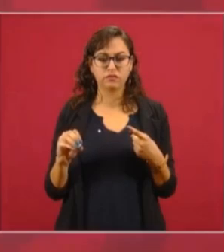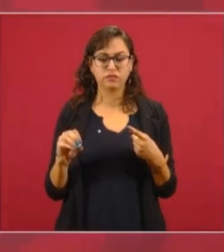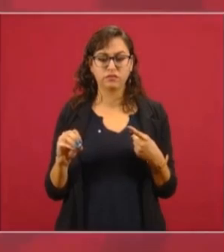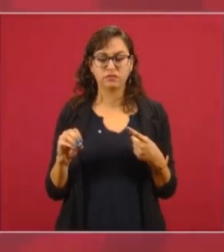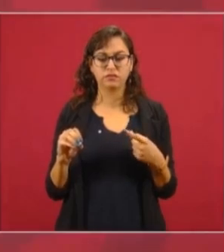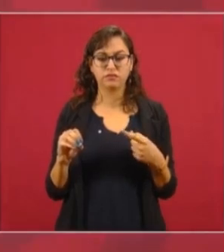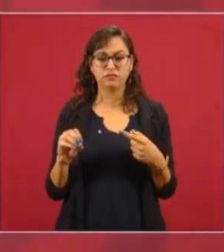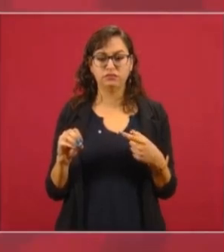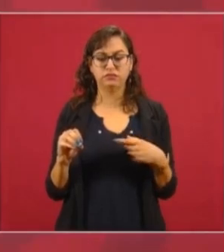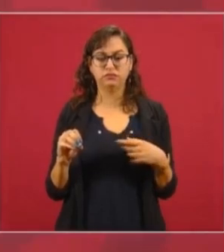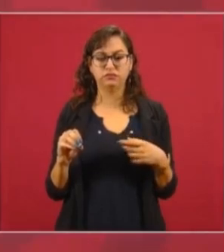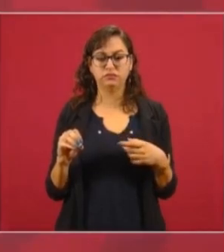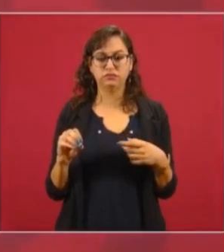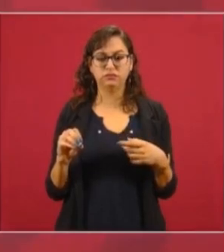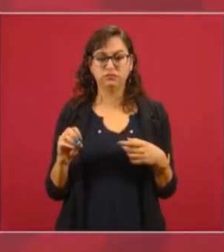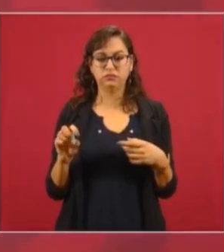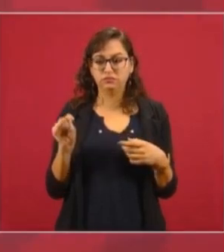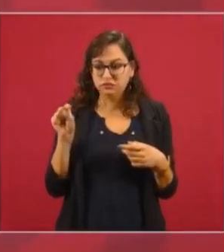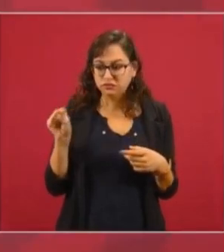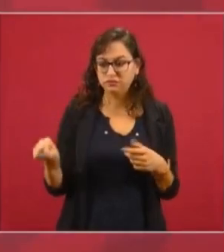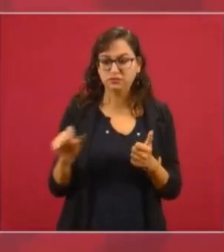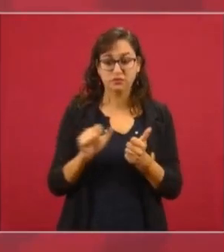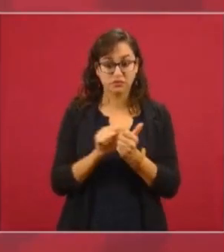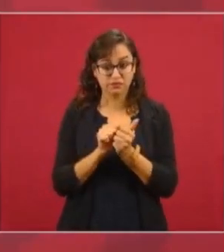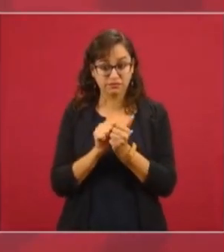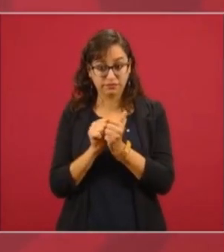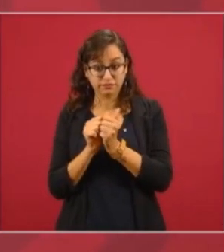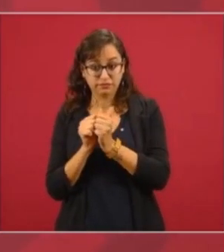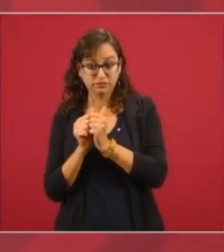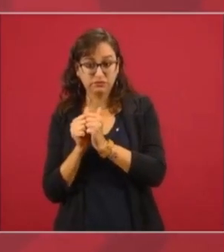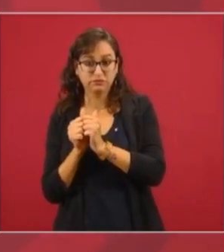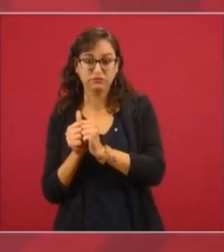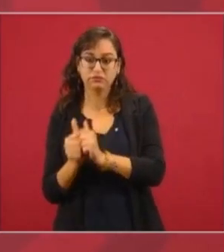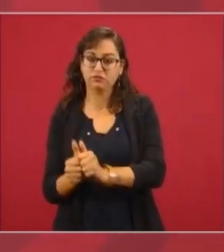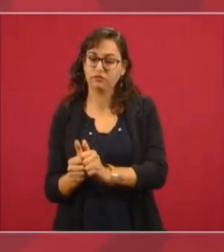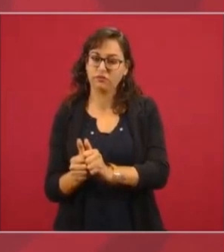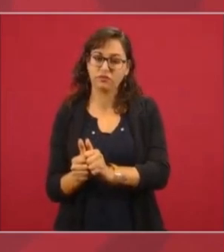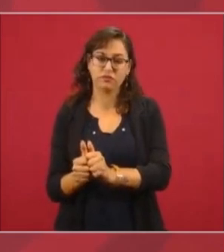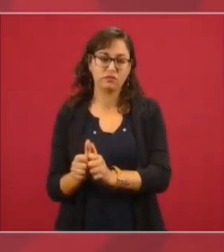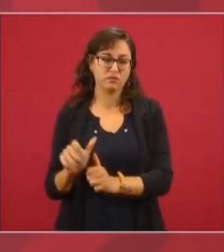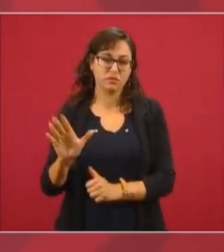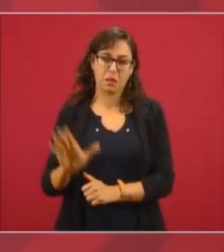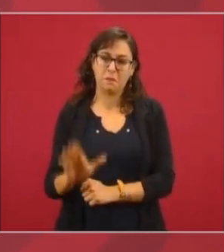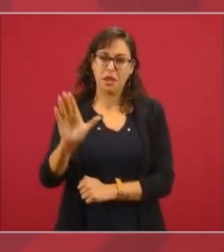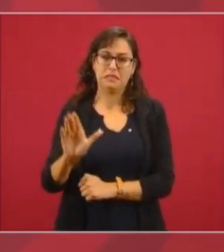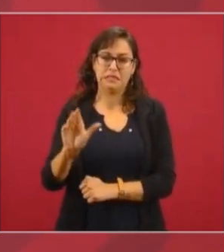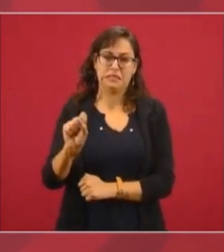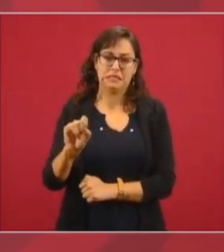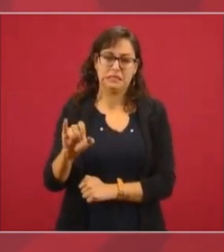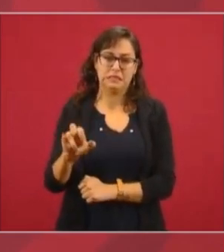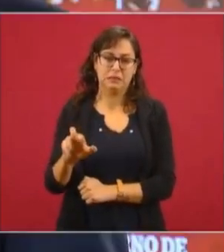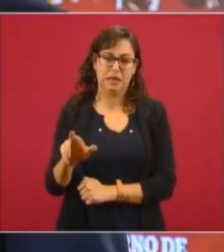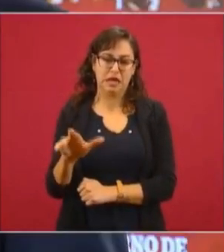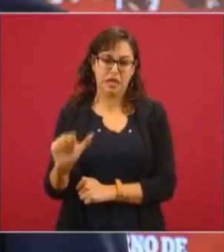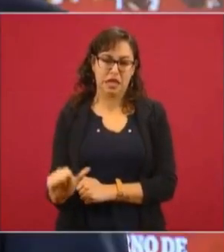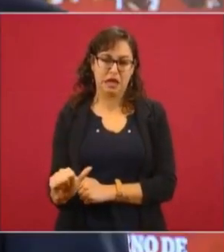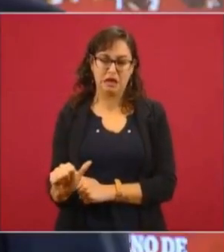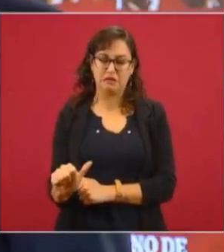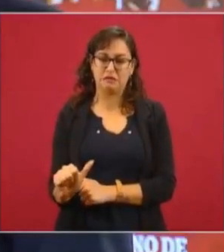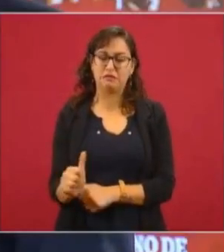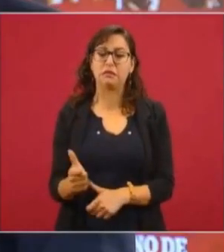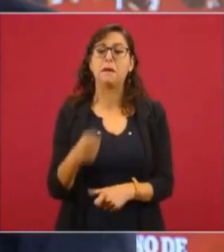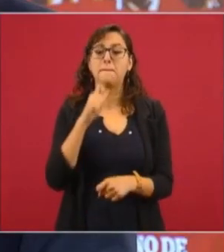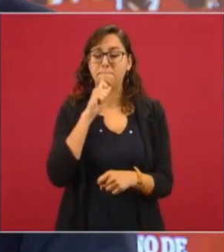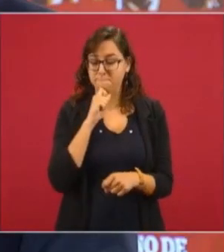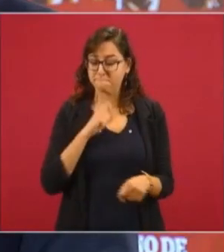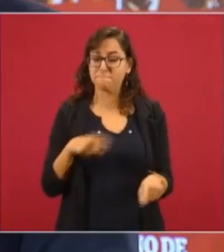que se llegó a convertir en la Siberia de México y lo